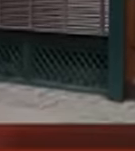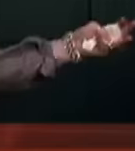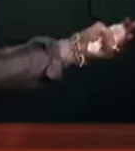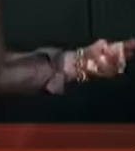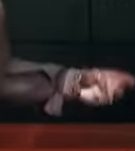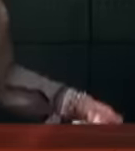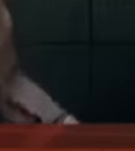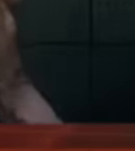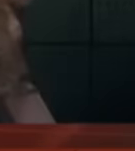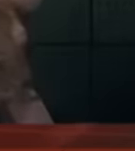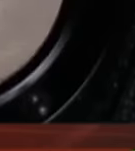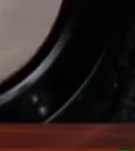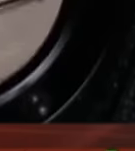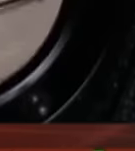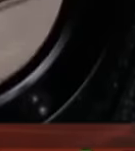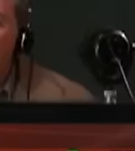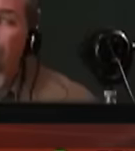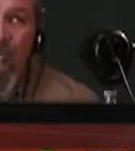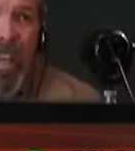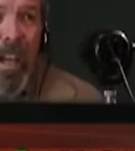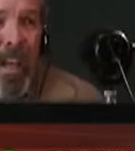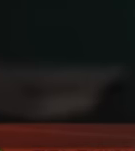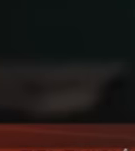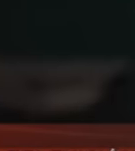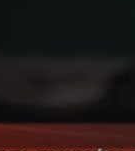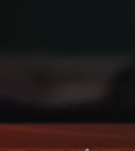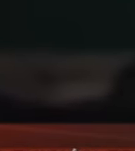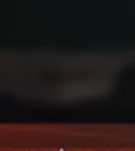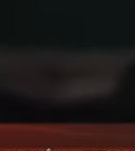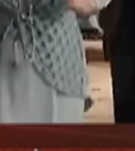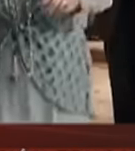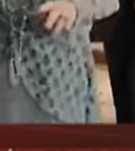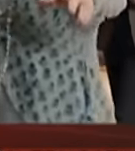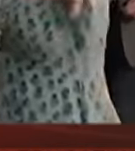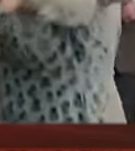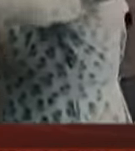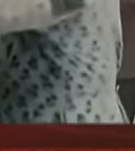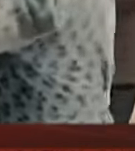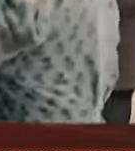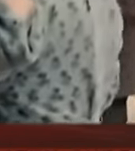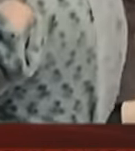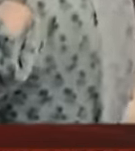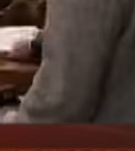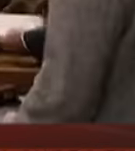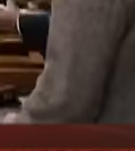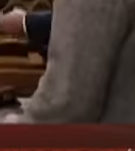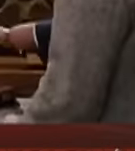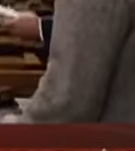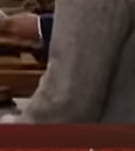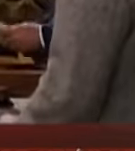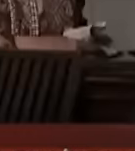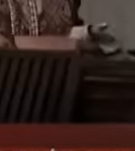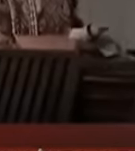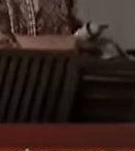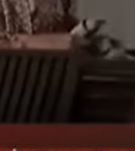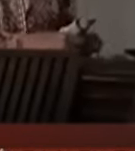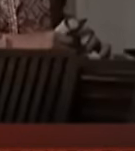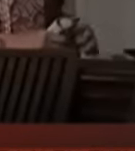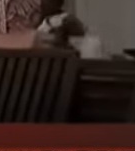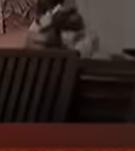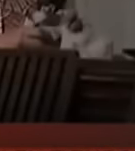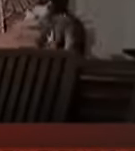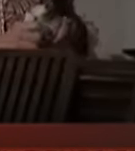su parte Meryl Streep rompió su propio récord al ser nominada por vigésima ocasión Este año la artista de 67 años